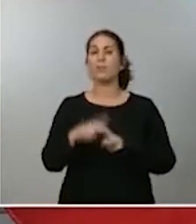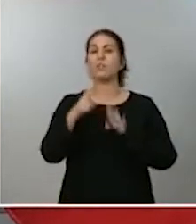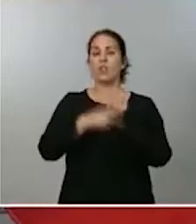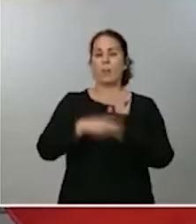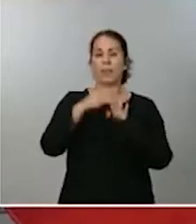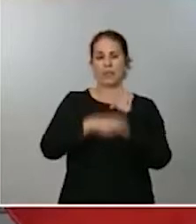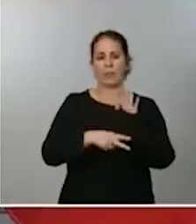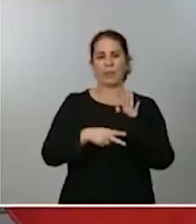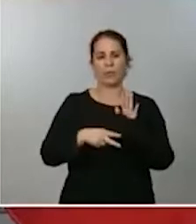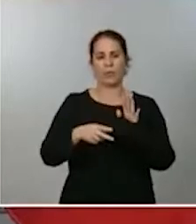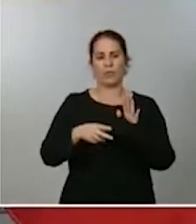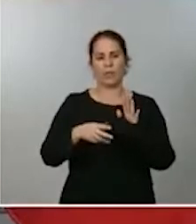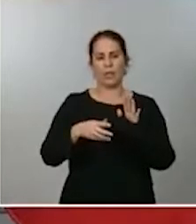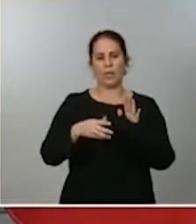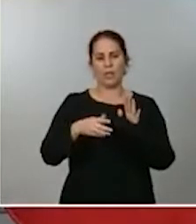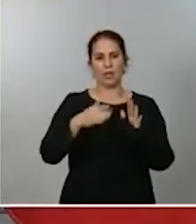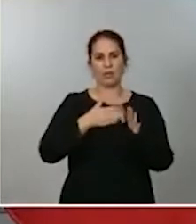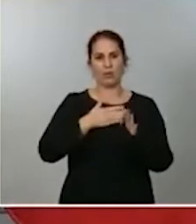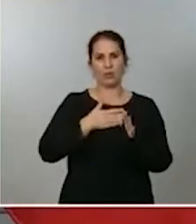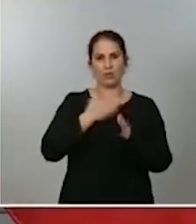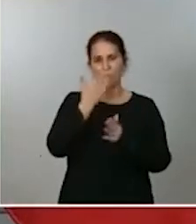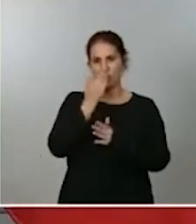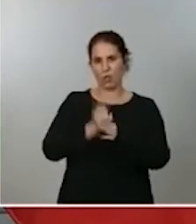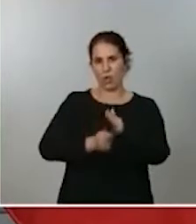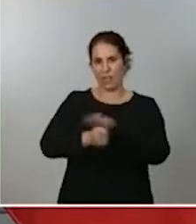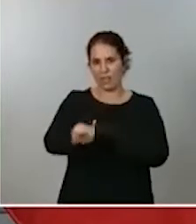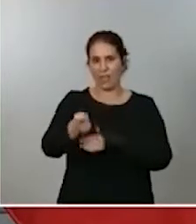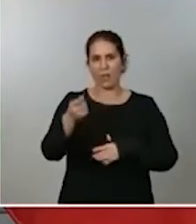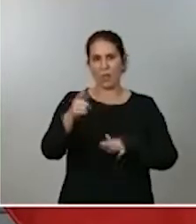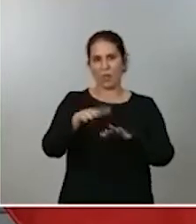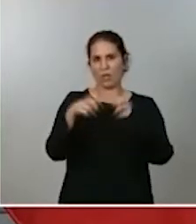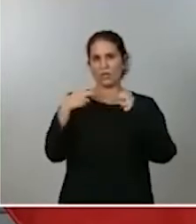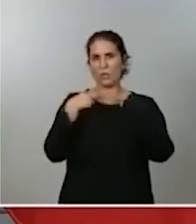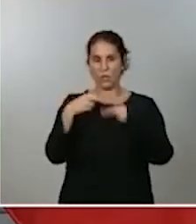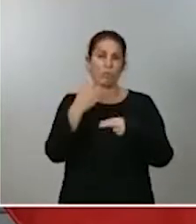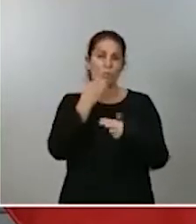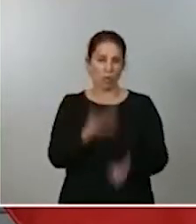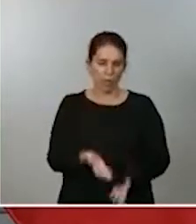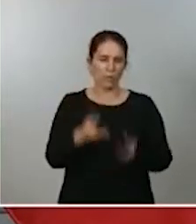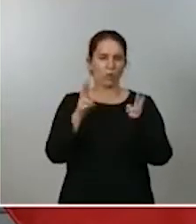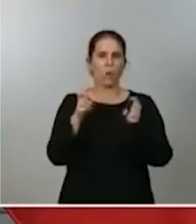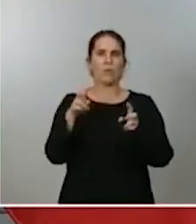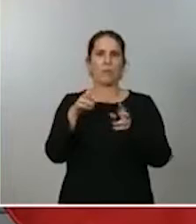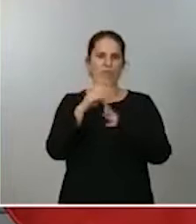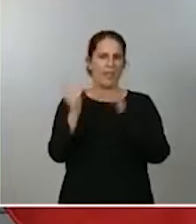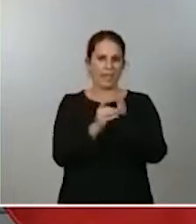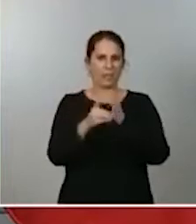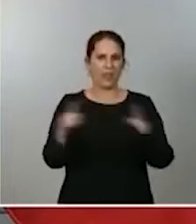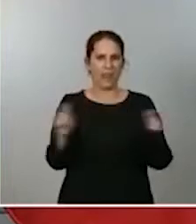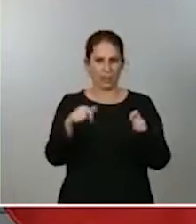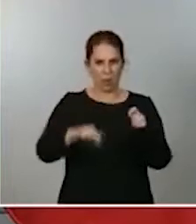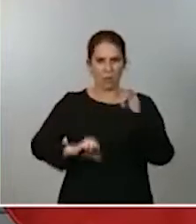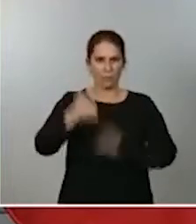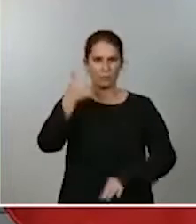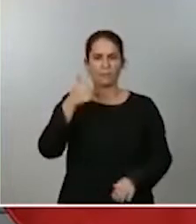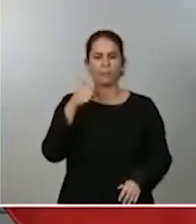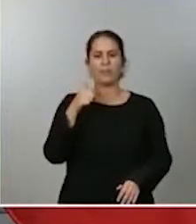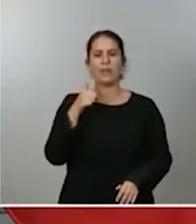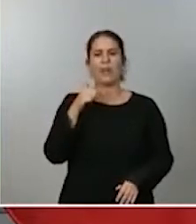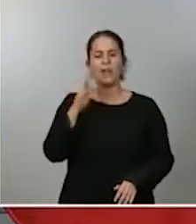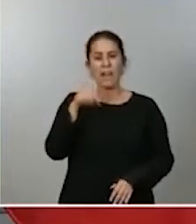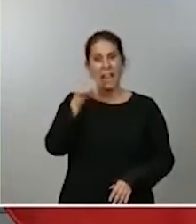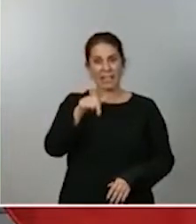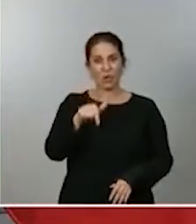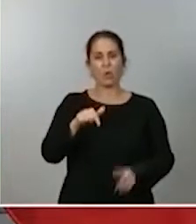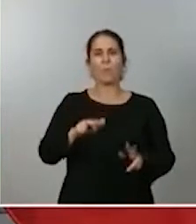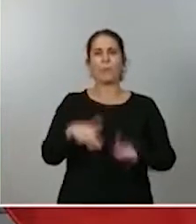solicitando al Congreso de los Diputados, nuevo decreto de alarma que estamos aprobando en el día de hoy, lo que permite es tener una amplia batería de